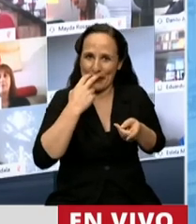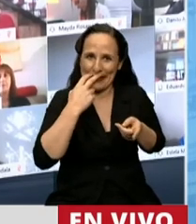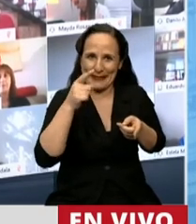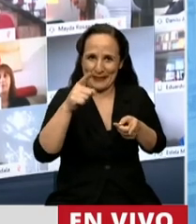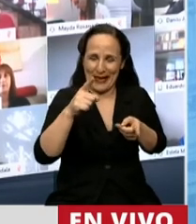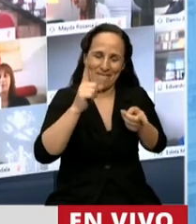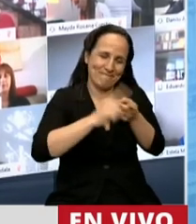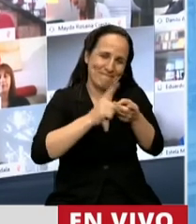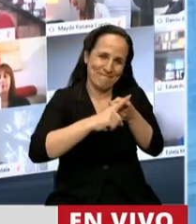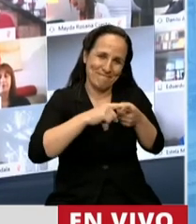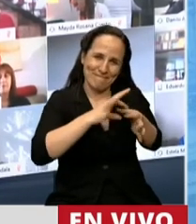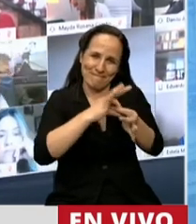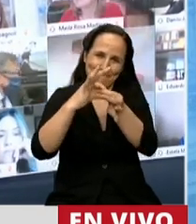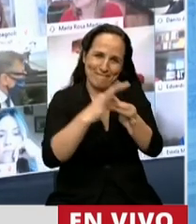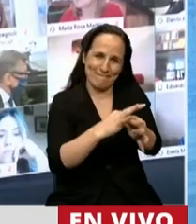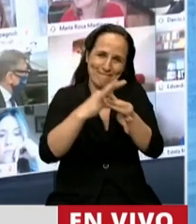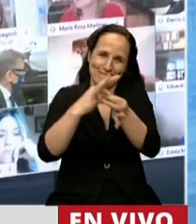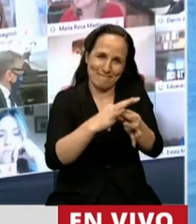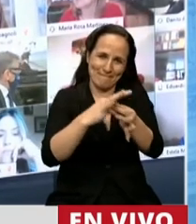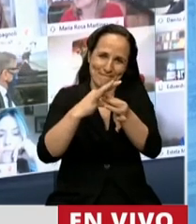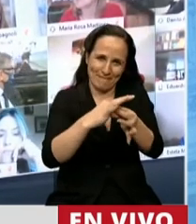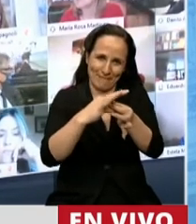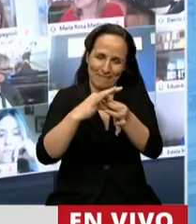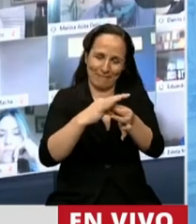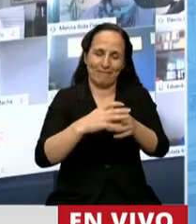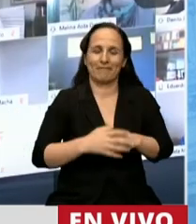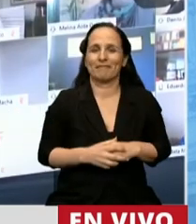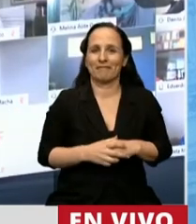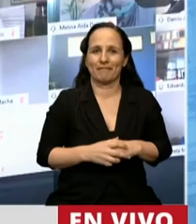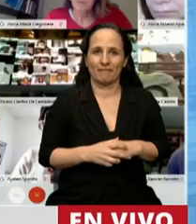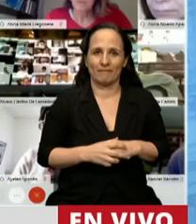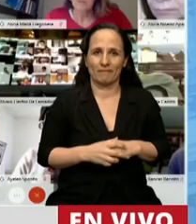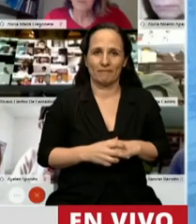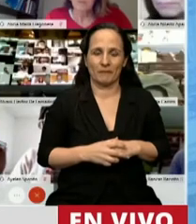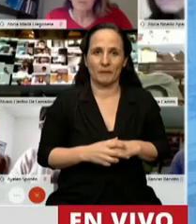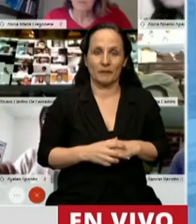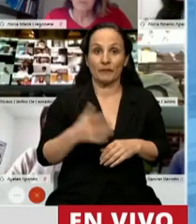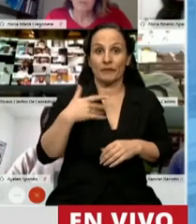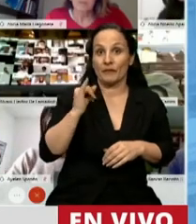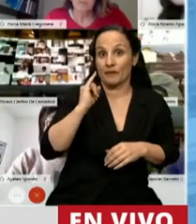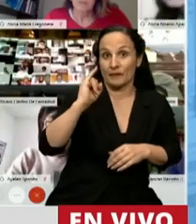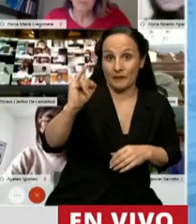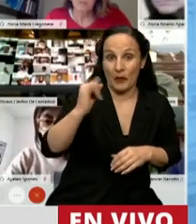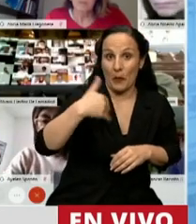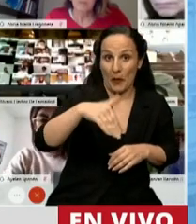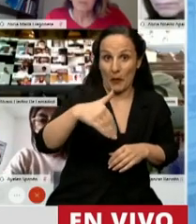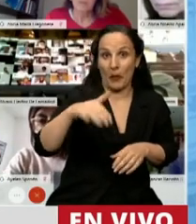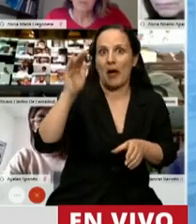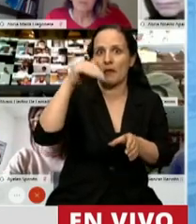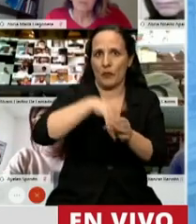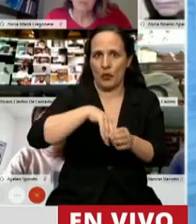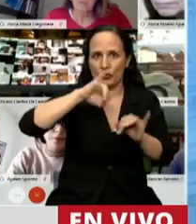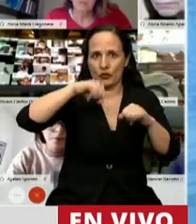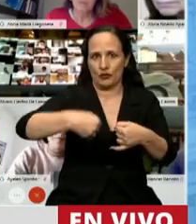y más estrechas relaciones con la República de Bolivia. Anticipo desde ya el voto